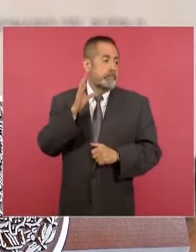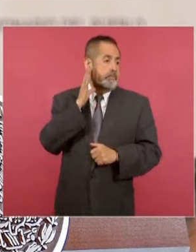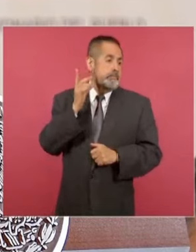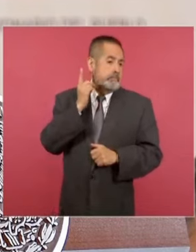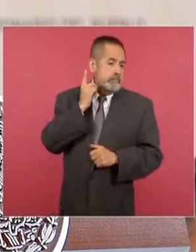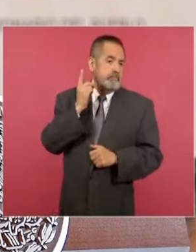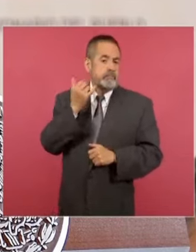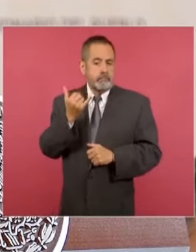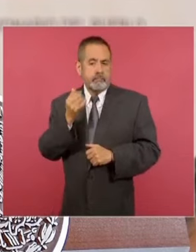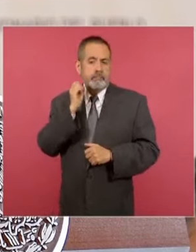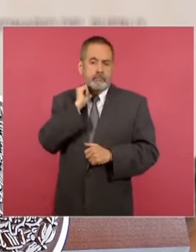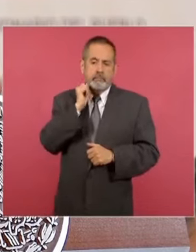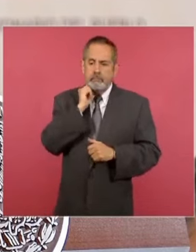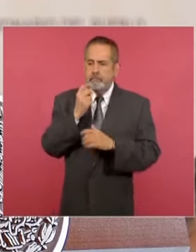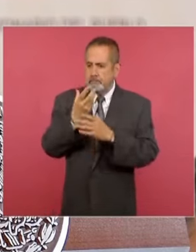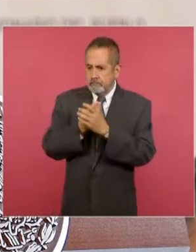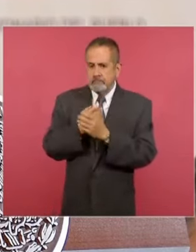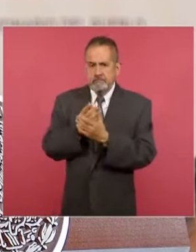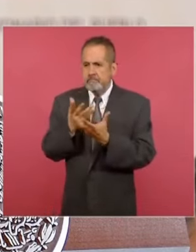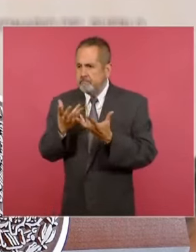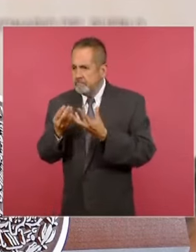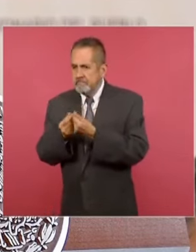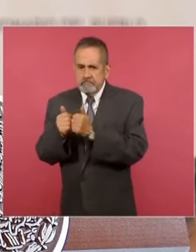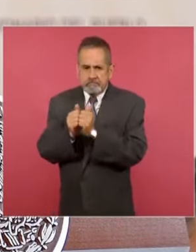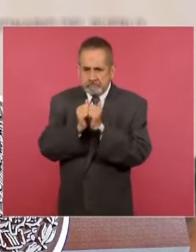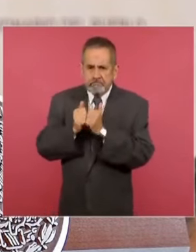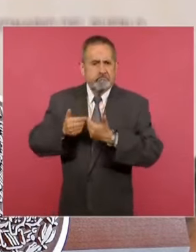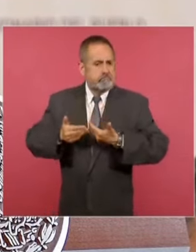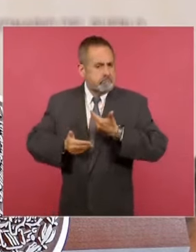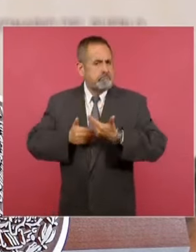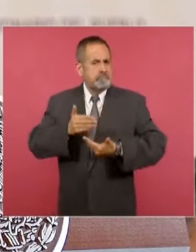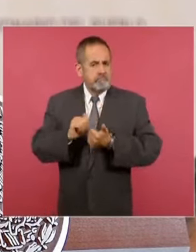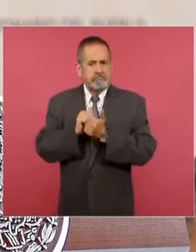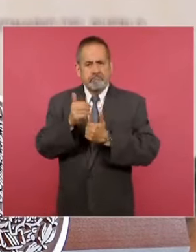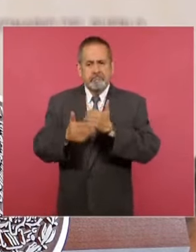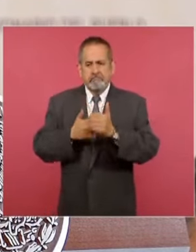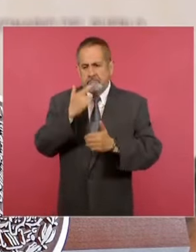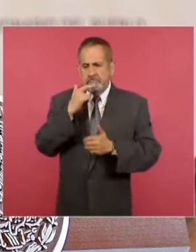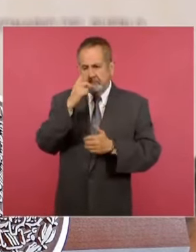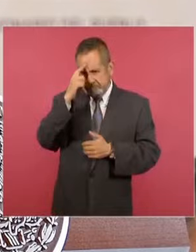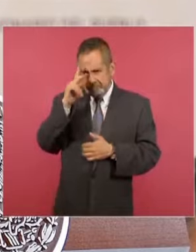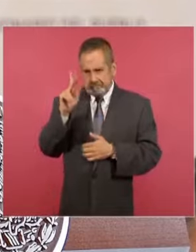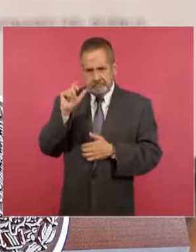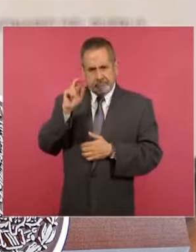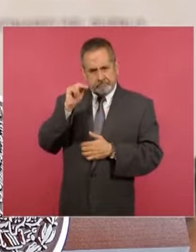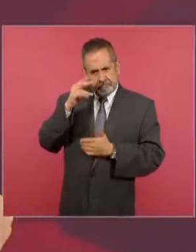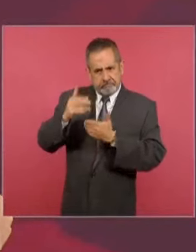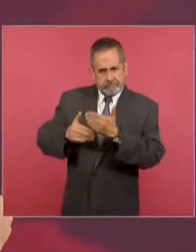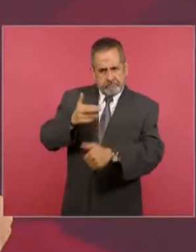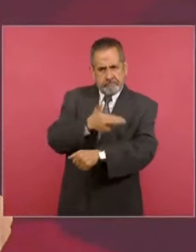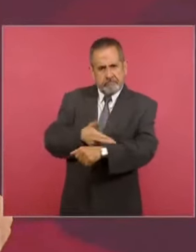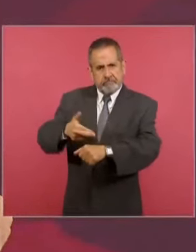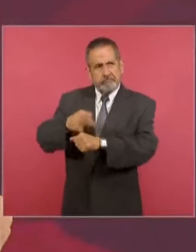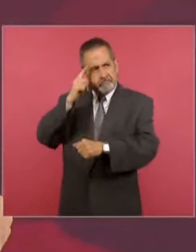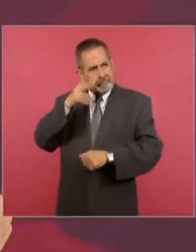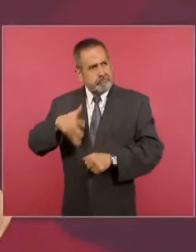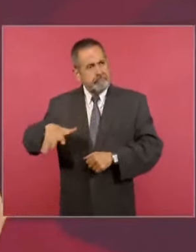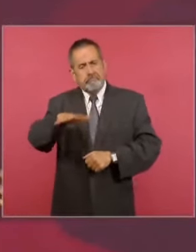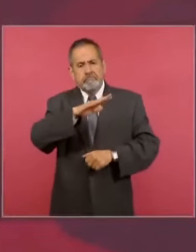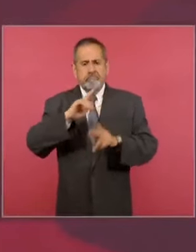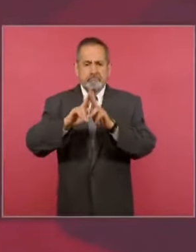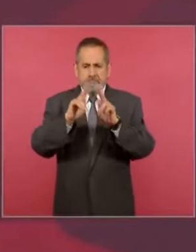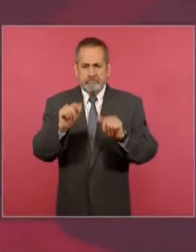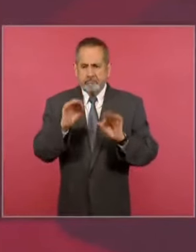diputados como con senadores, vamos todos juntos avanzando en la estrategia para pacificar al país, con buenos